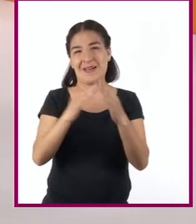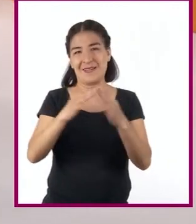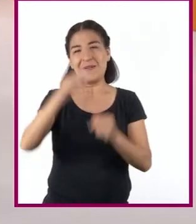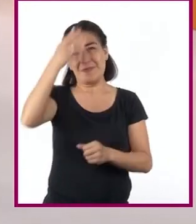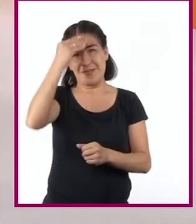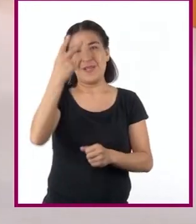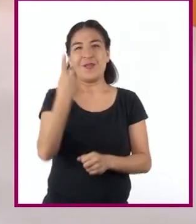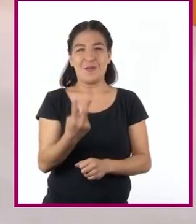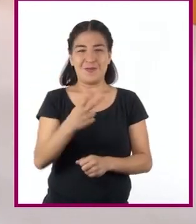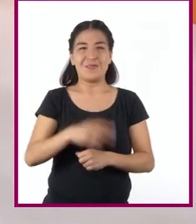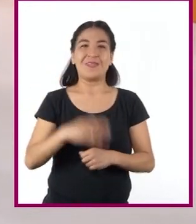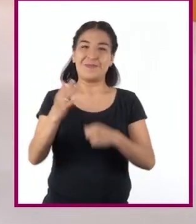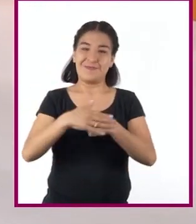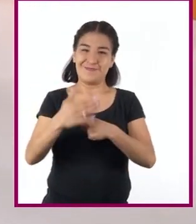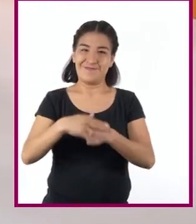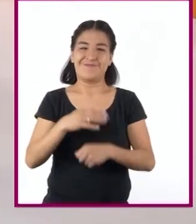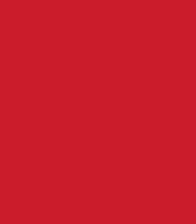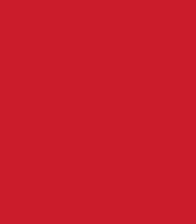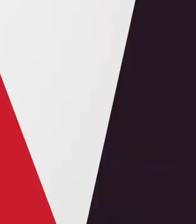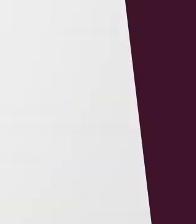Casa 2. Hasta la próxima.